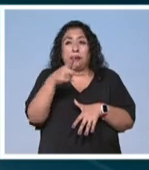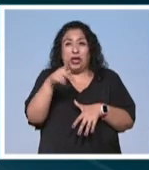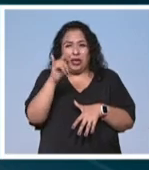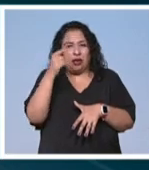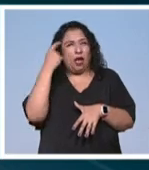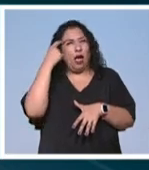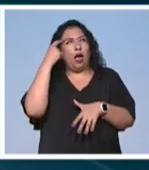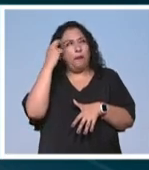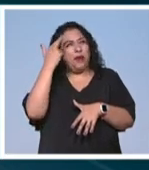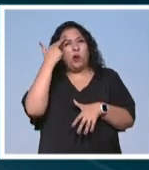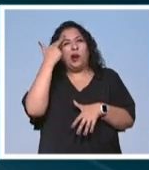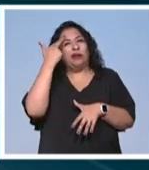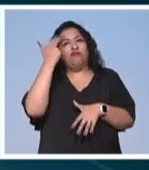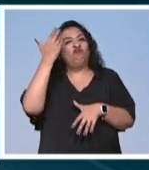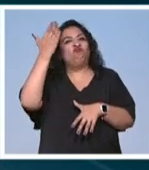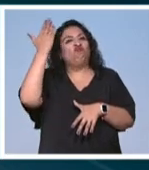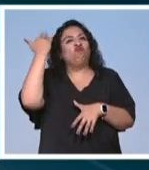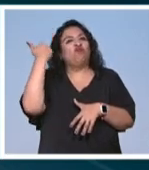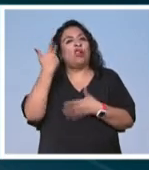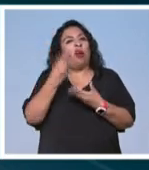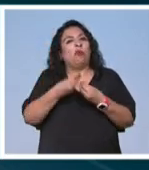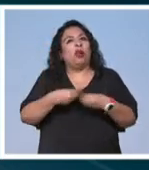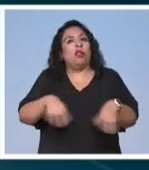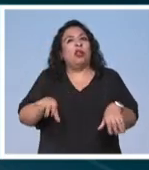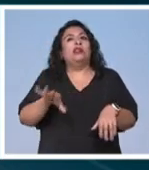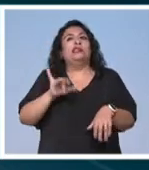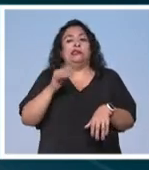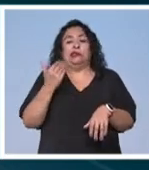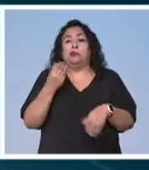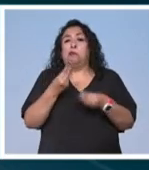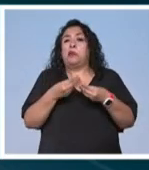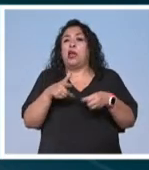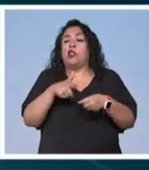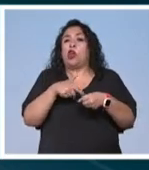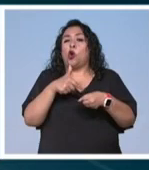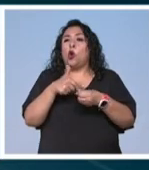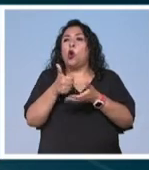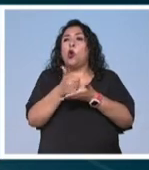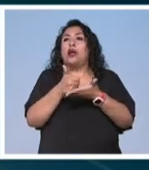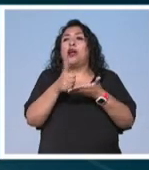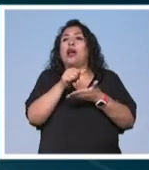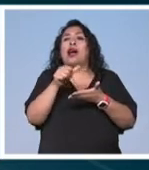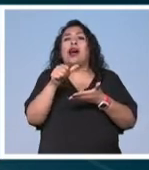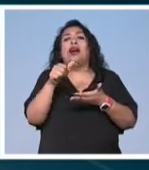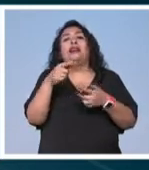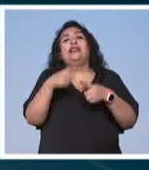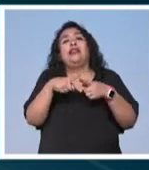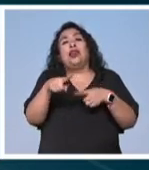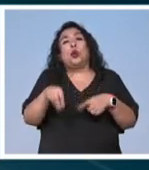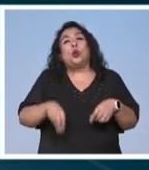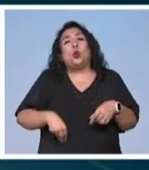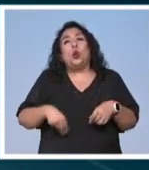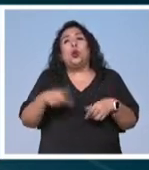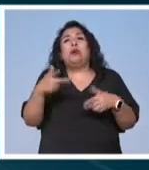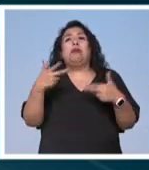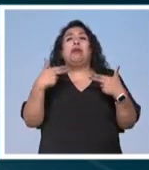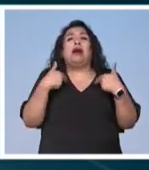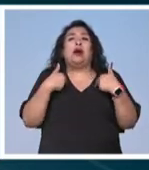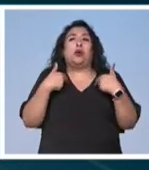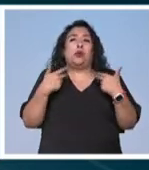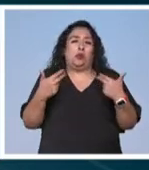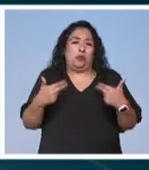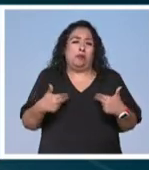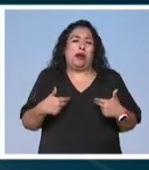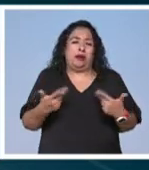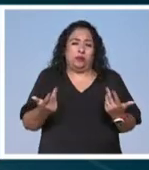nosotros tenemos en la memoria ya son cosa del pasado porque si recientemente han perdido su coloración debido a la actividad desmedida desproporcionada